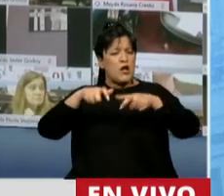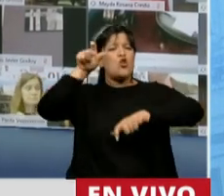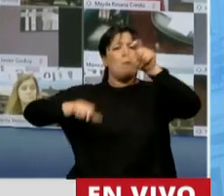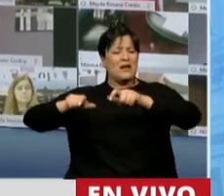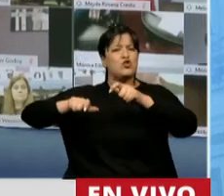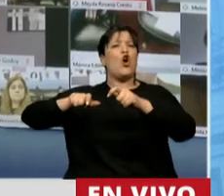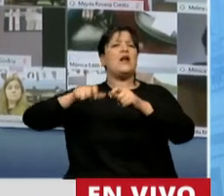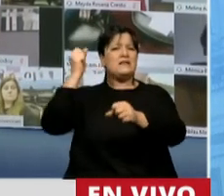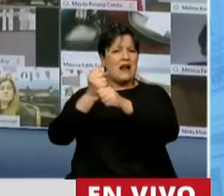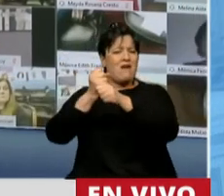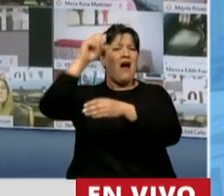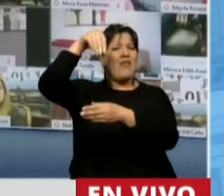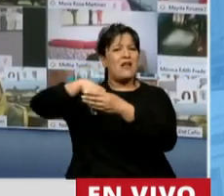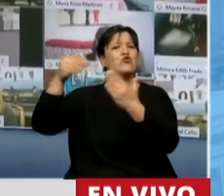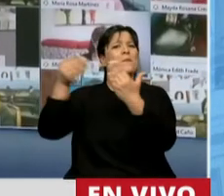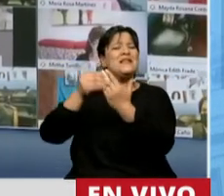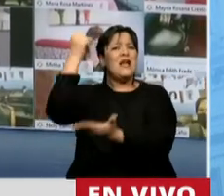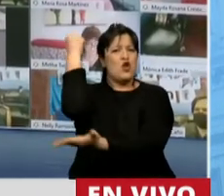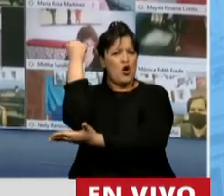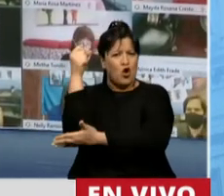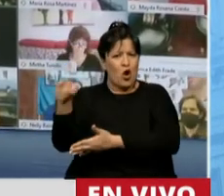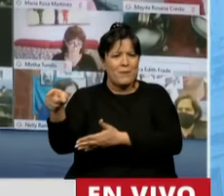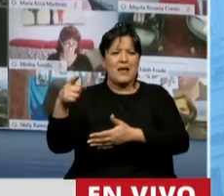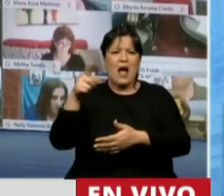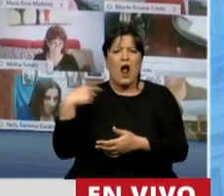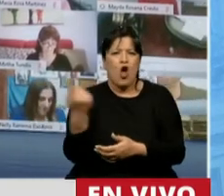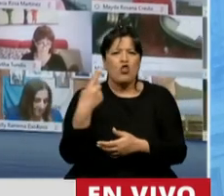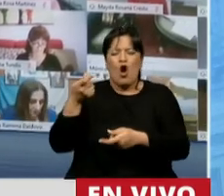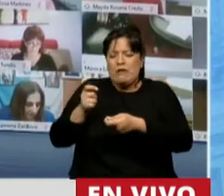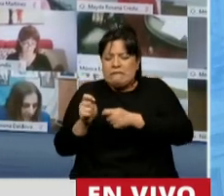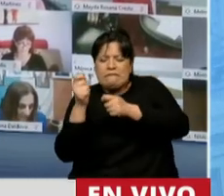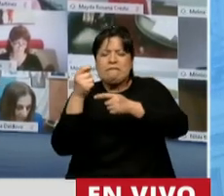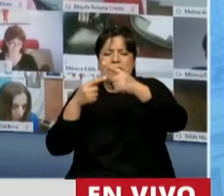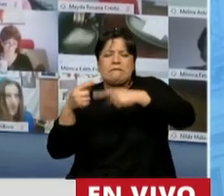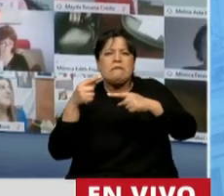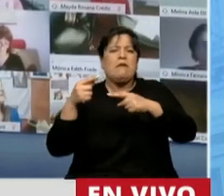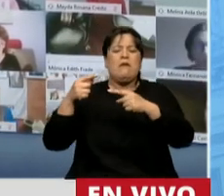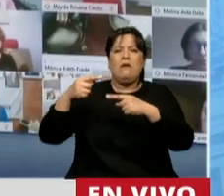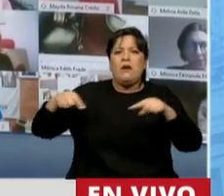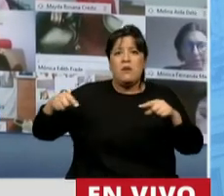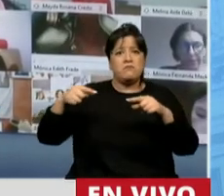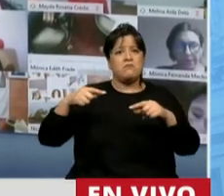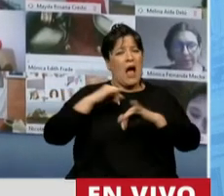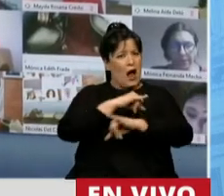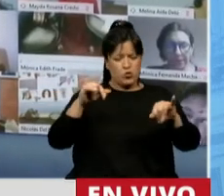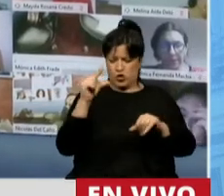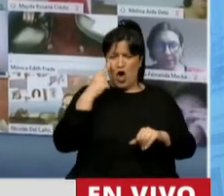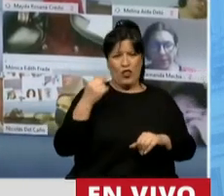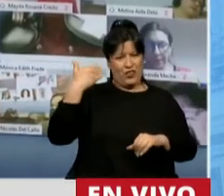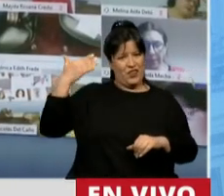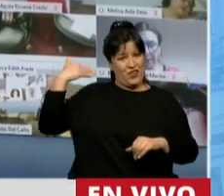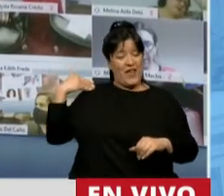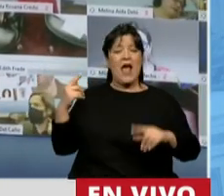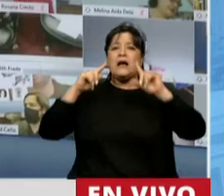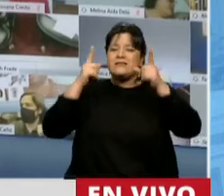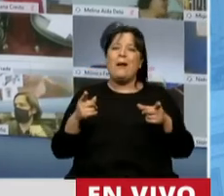del Ministerio de Economía gestionando un anuncio que había hecho hace algunos días como parte de un paquete